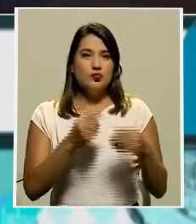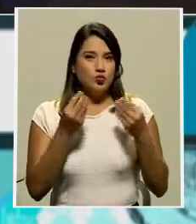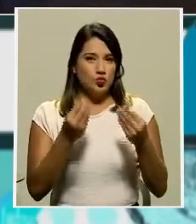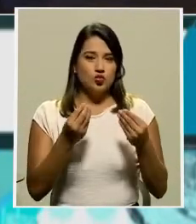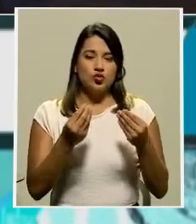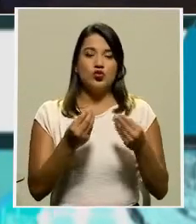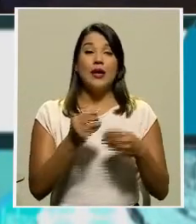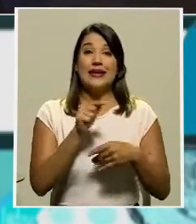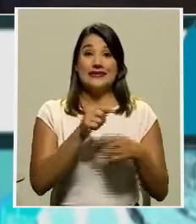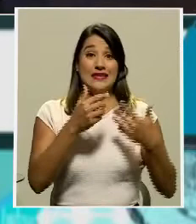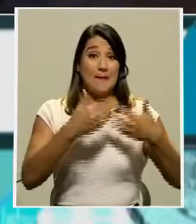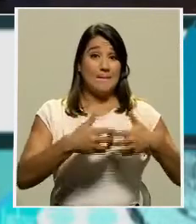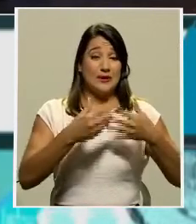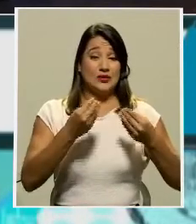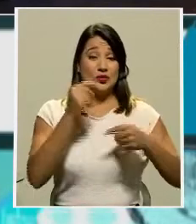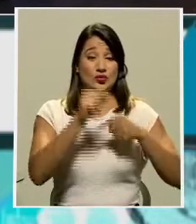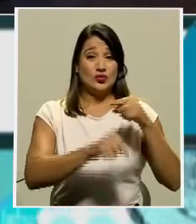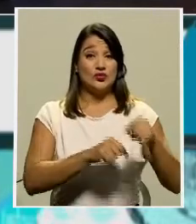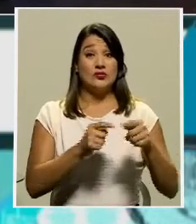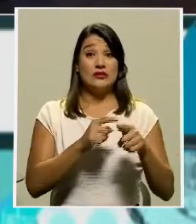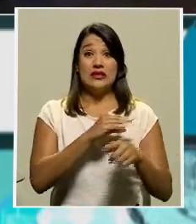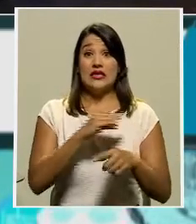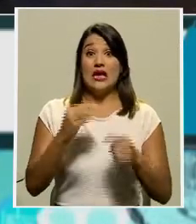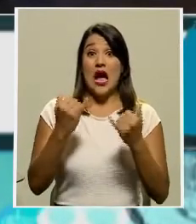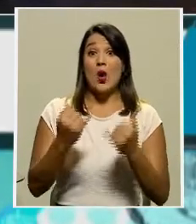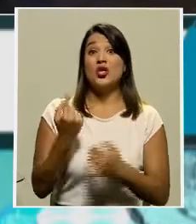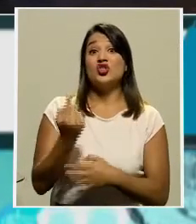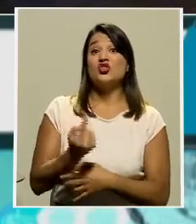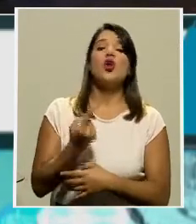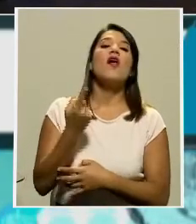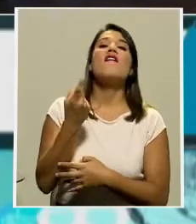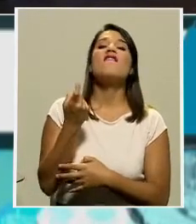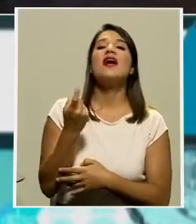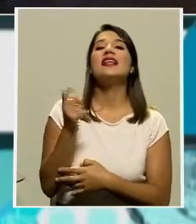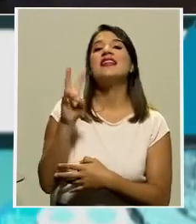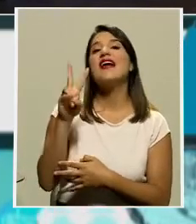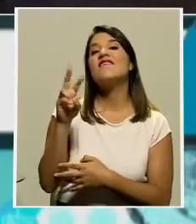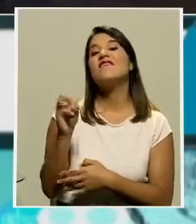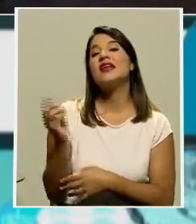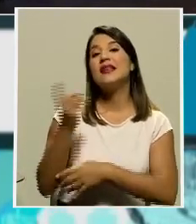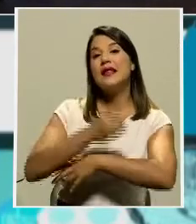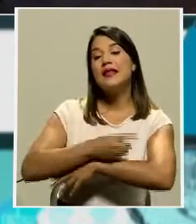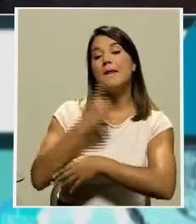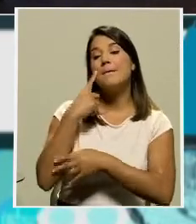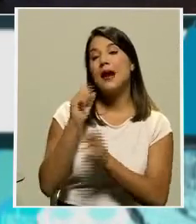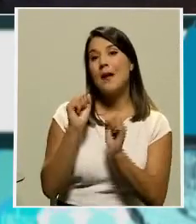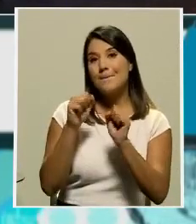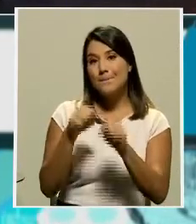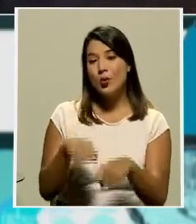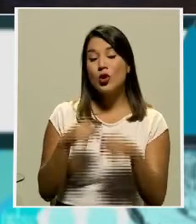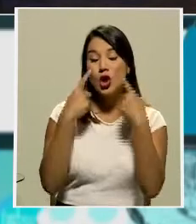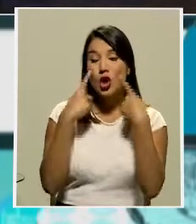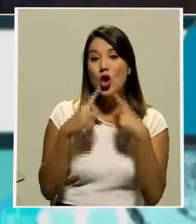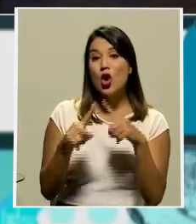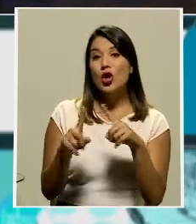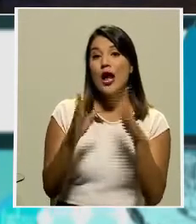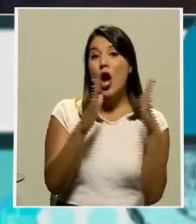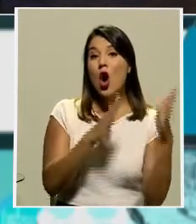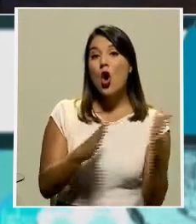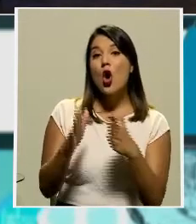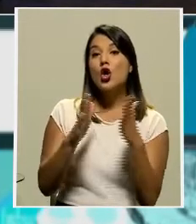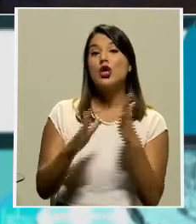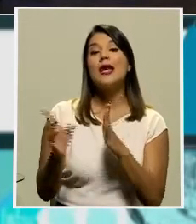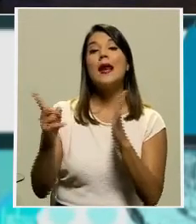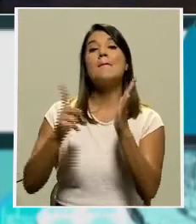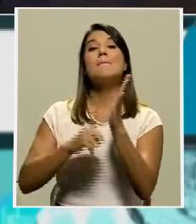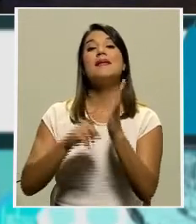y ahora quedan sólo 20 días para acomodar 1.800 privados de libertad dentro de